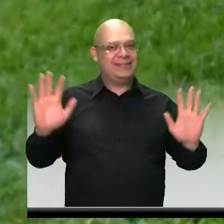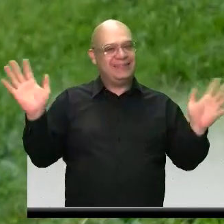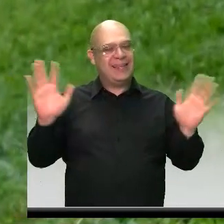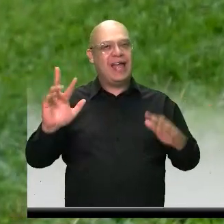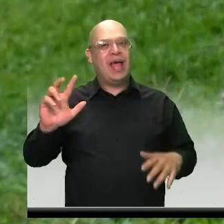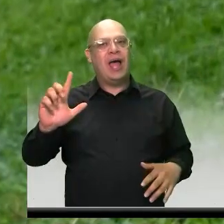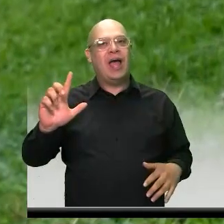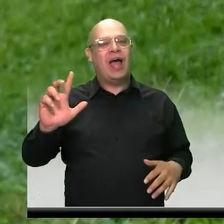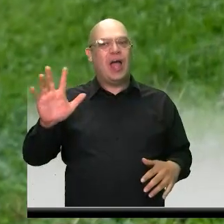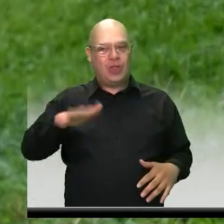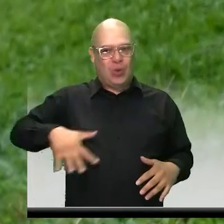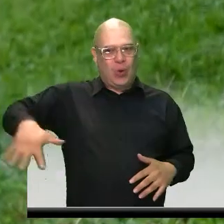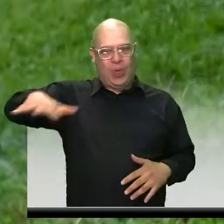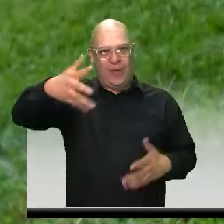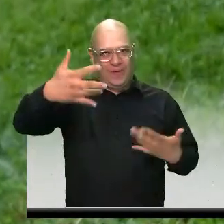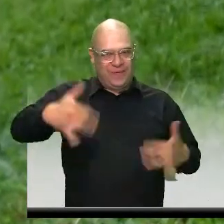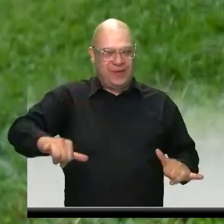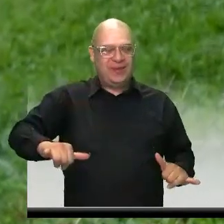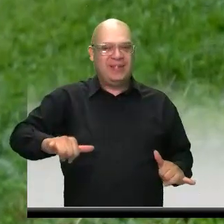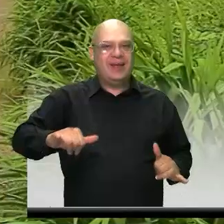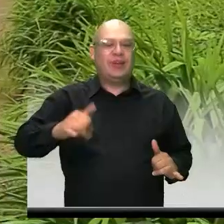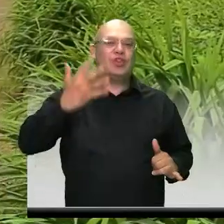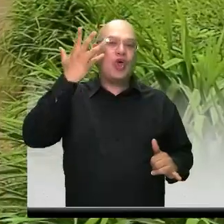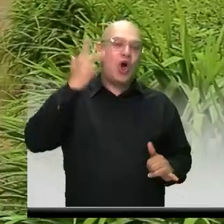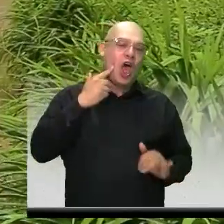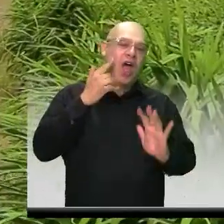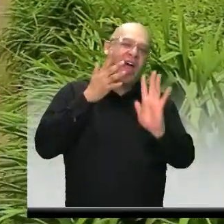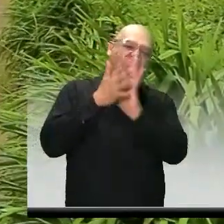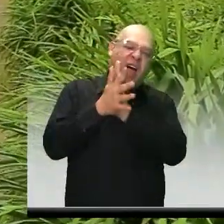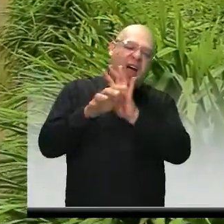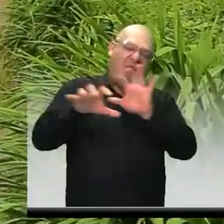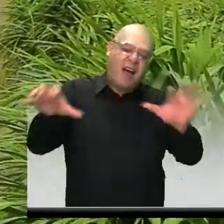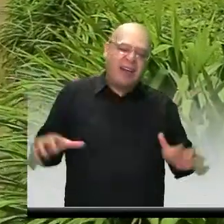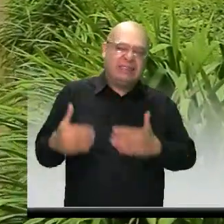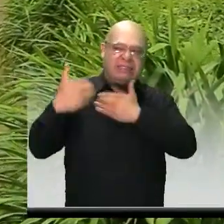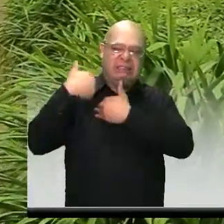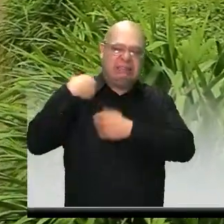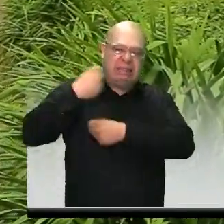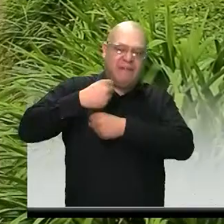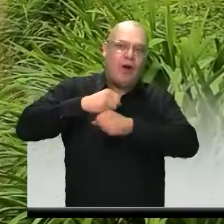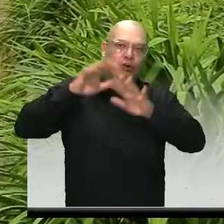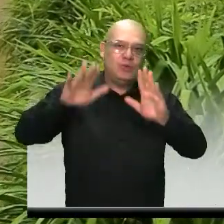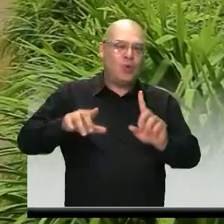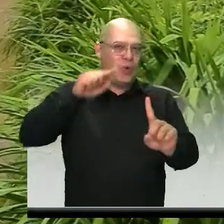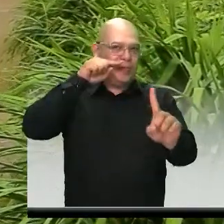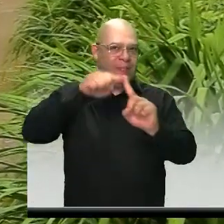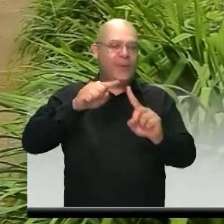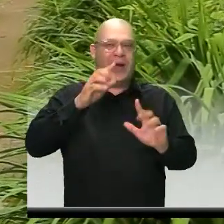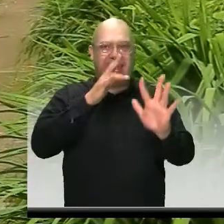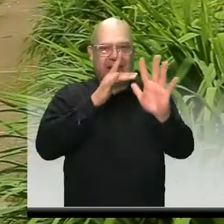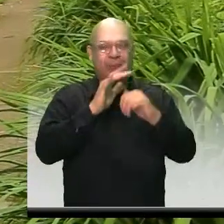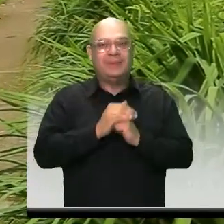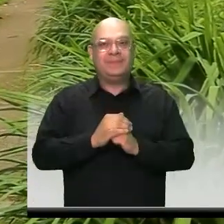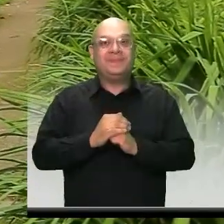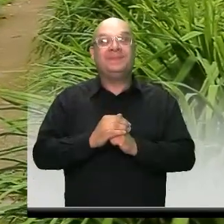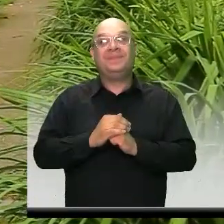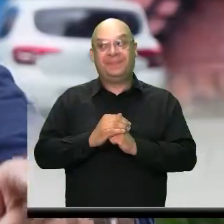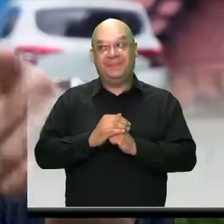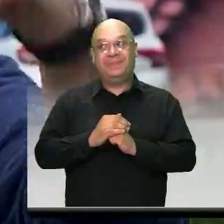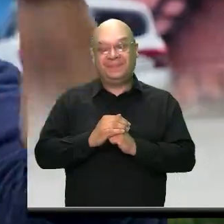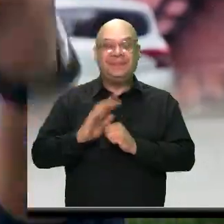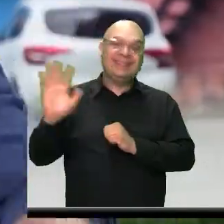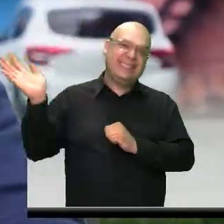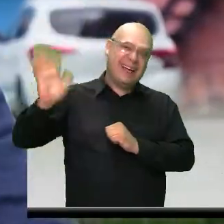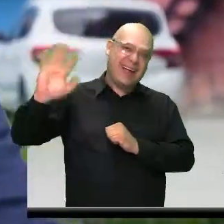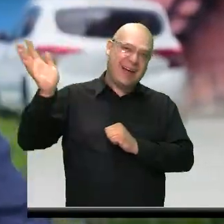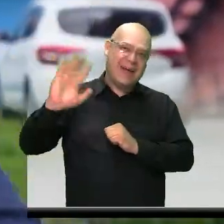día de hoy donde contamos cómo todos los días trabajamos por Itagüí. Así es, Lice. Damos la despedida a todos los televidentes. Los invitamos a